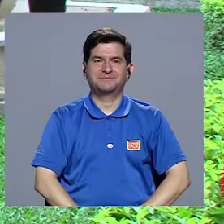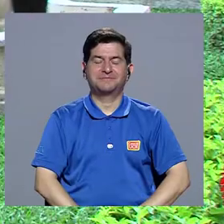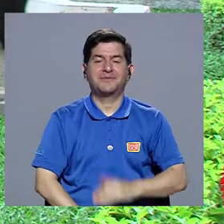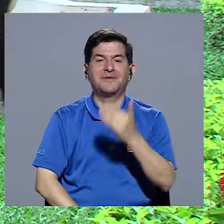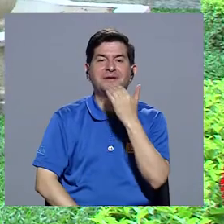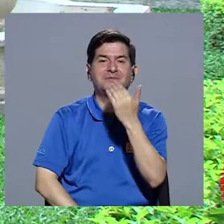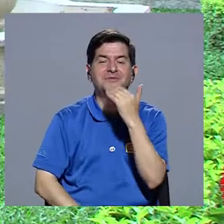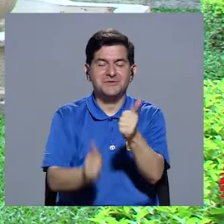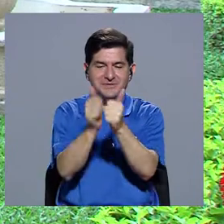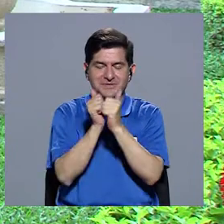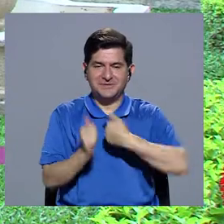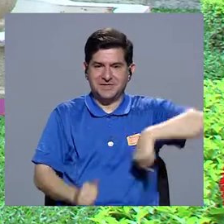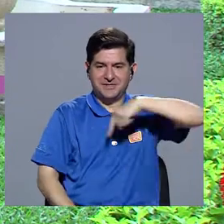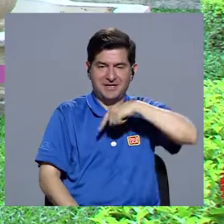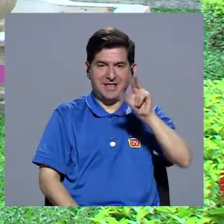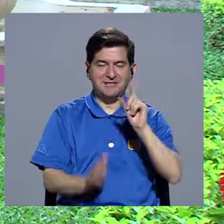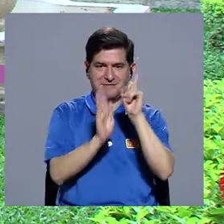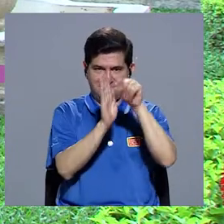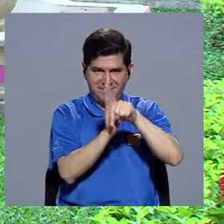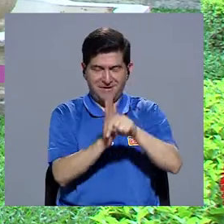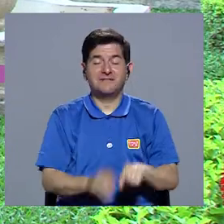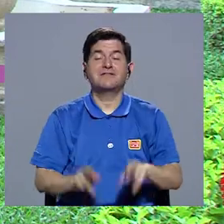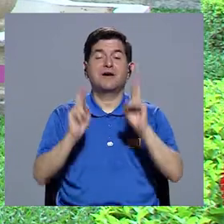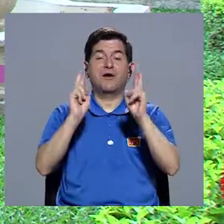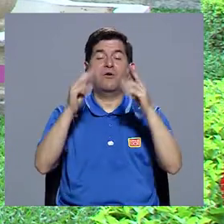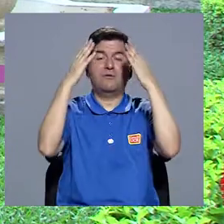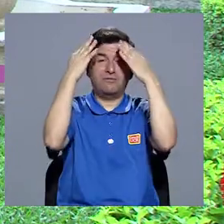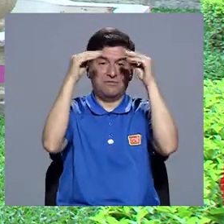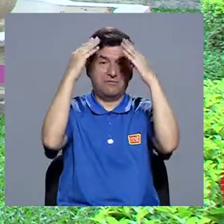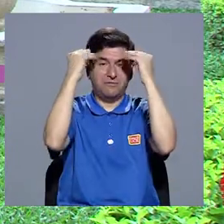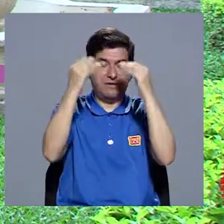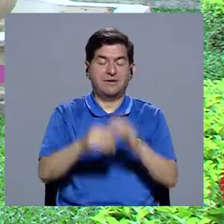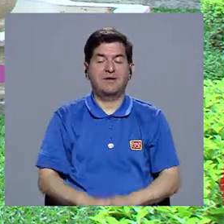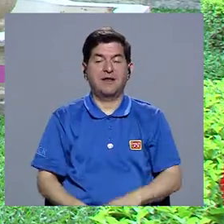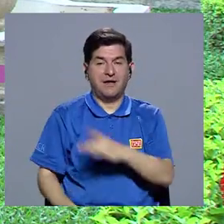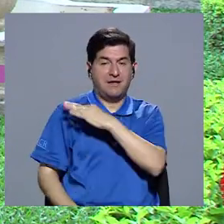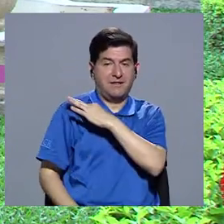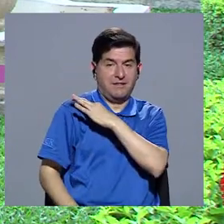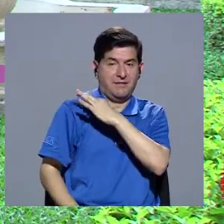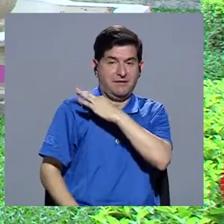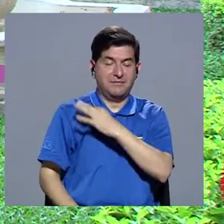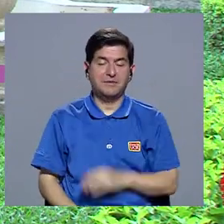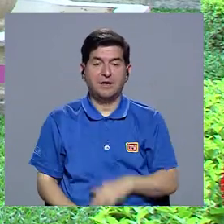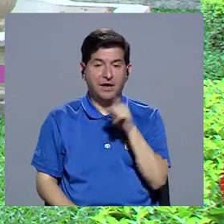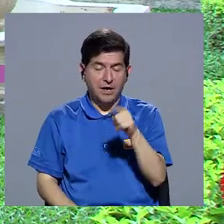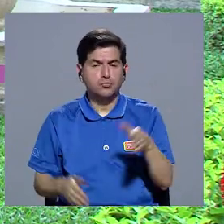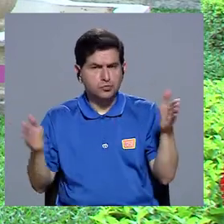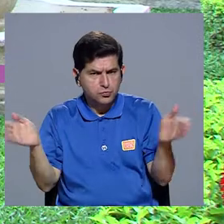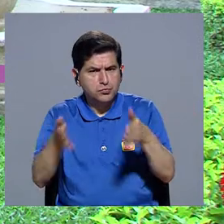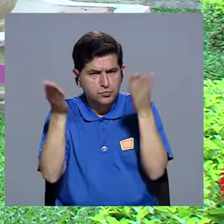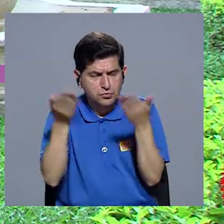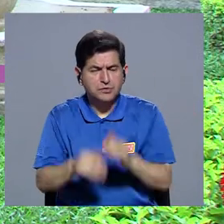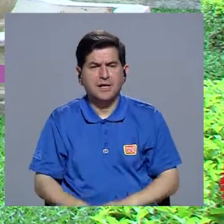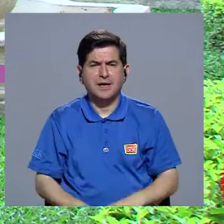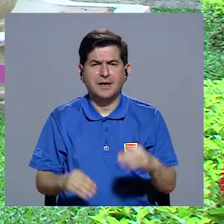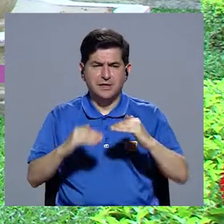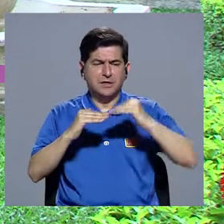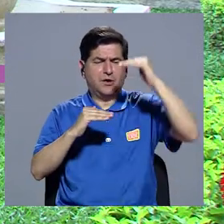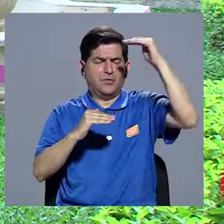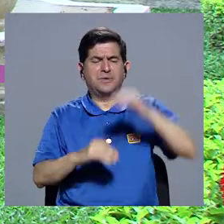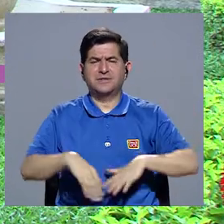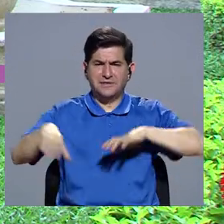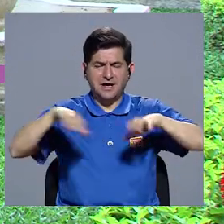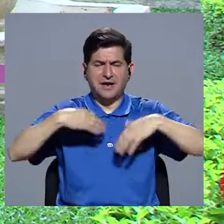Gracias por estar con nosotros durante esta media hora. Ojalá la información que nos dio nuestro invitado les sea de motivación para que haga más